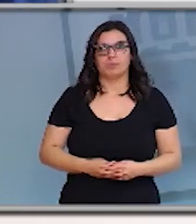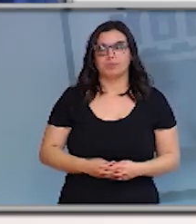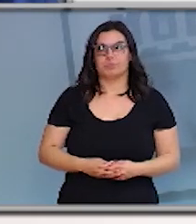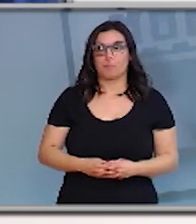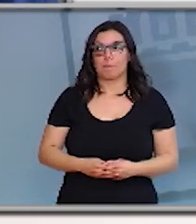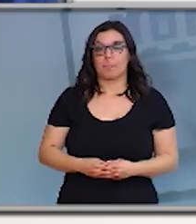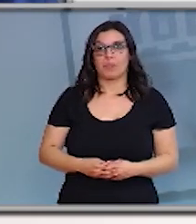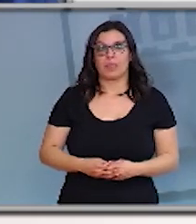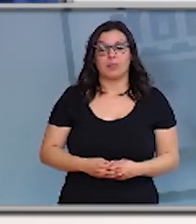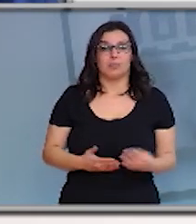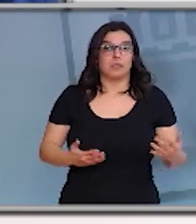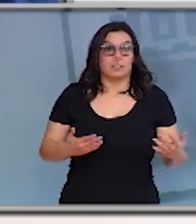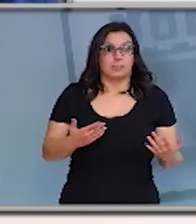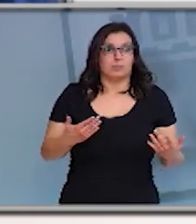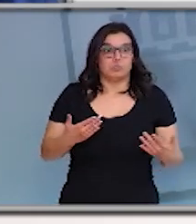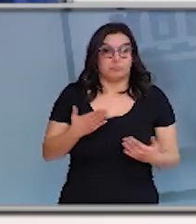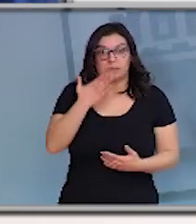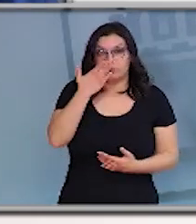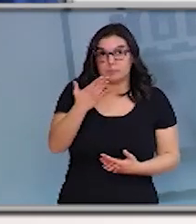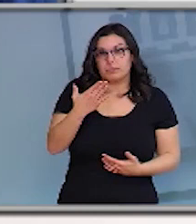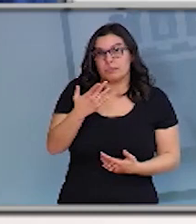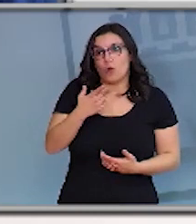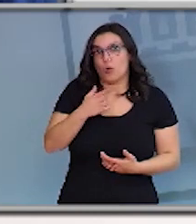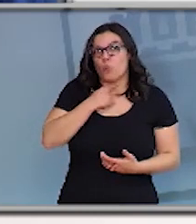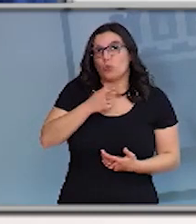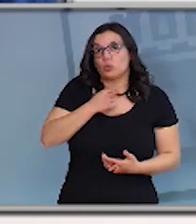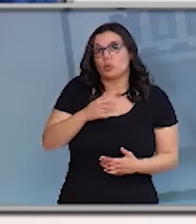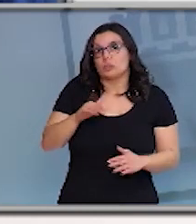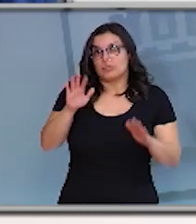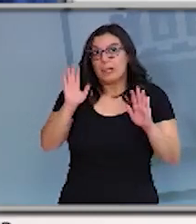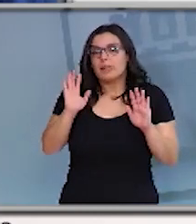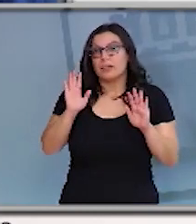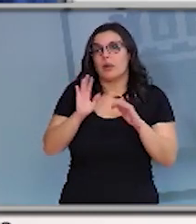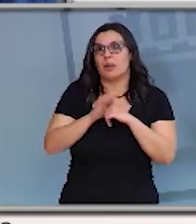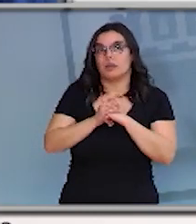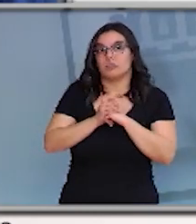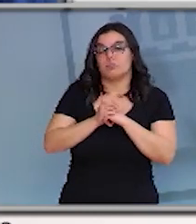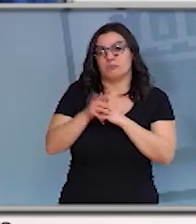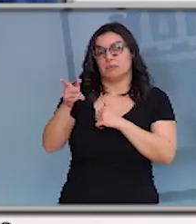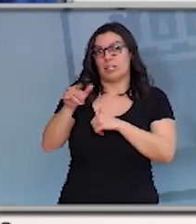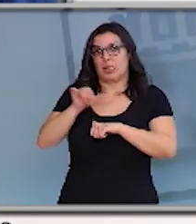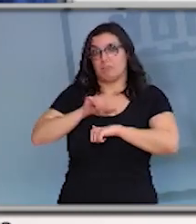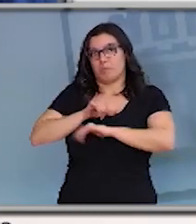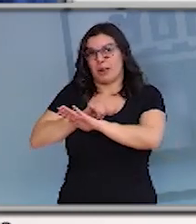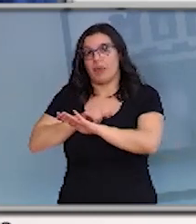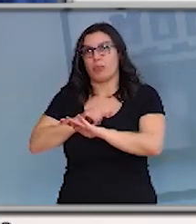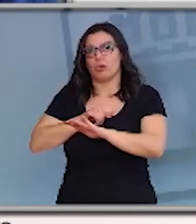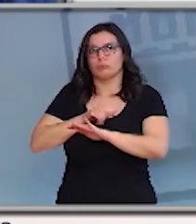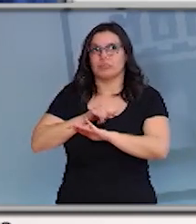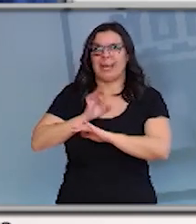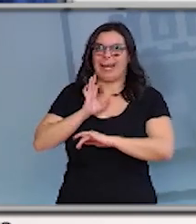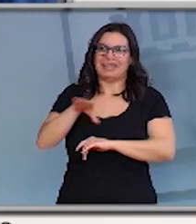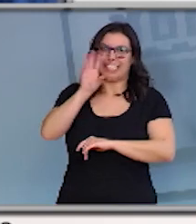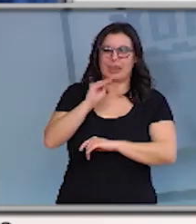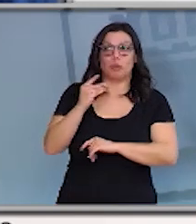La verdad nos hubiera gustado que se hubiera esperado había habido algún caso en la Universidad de Salamanca entendemos a veces la precipitación del momento